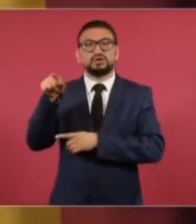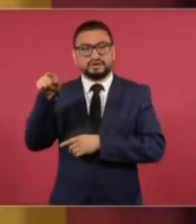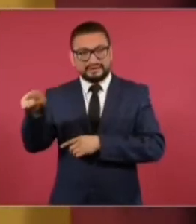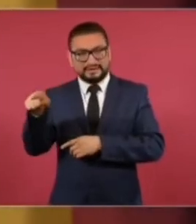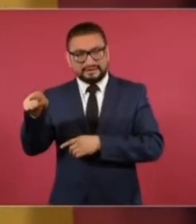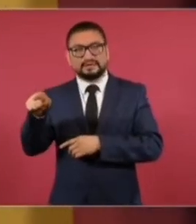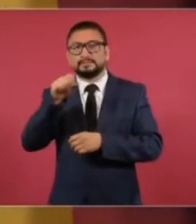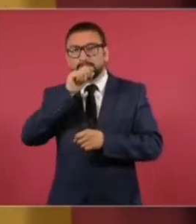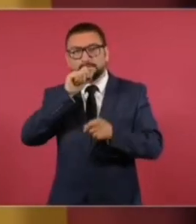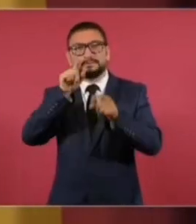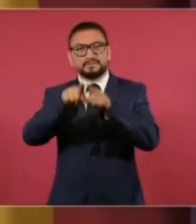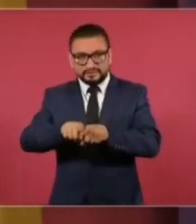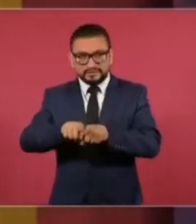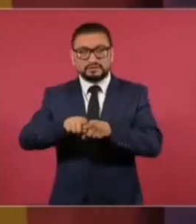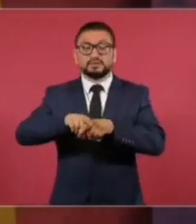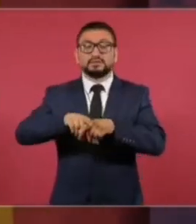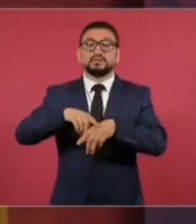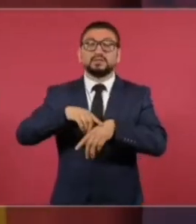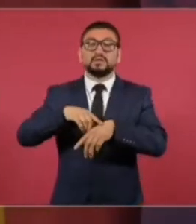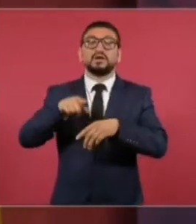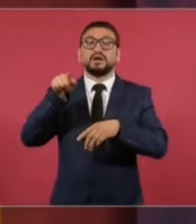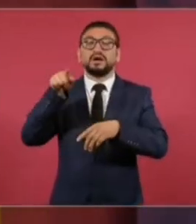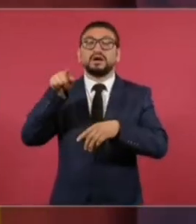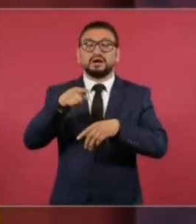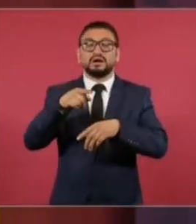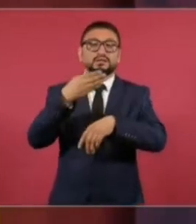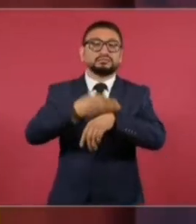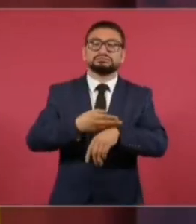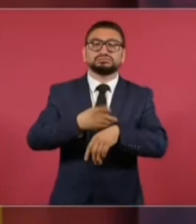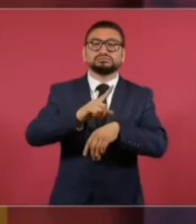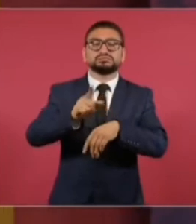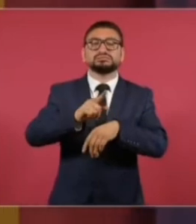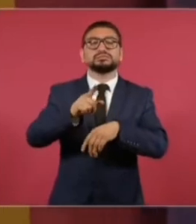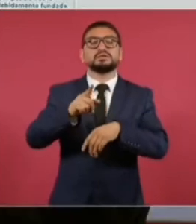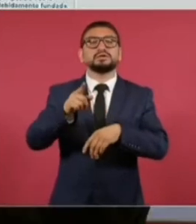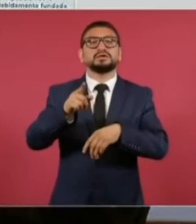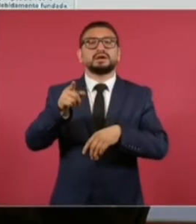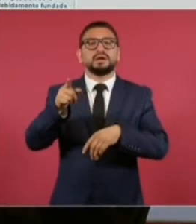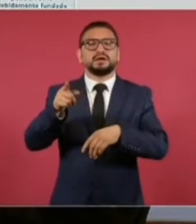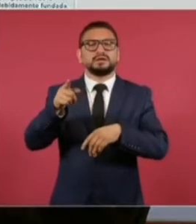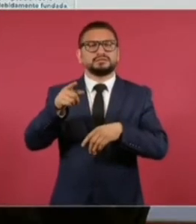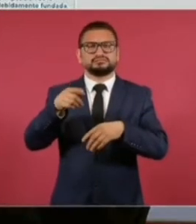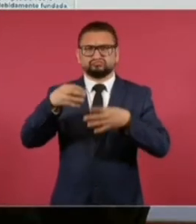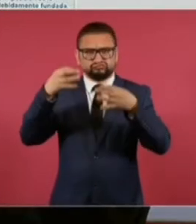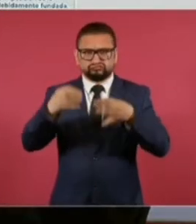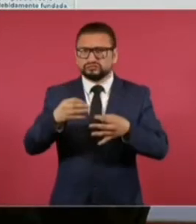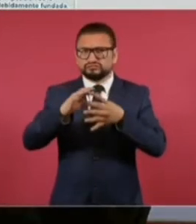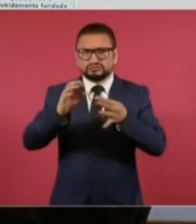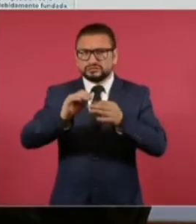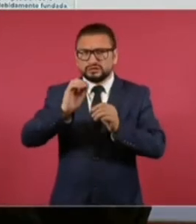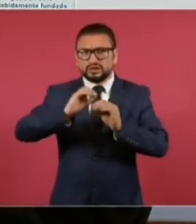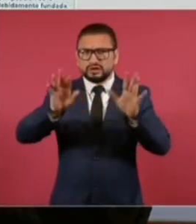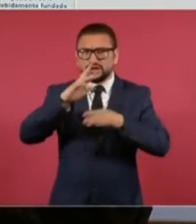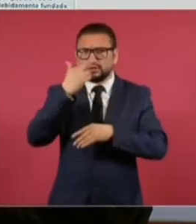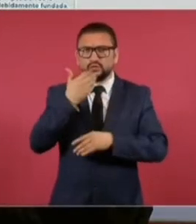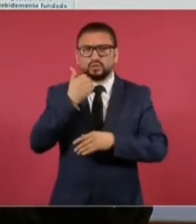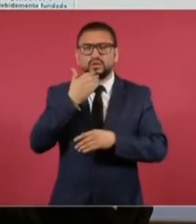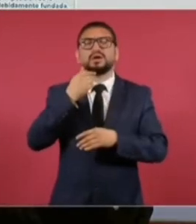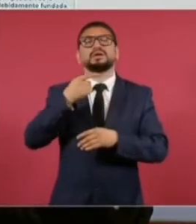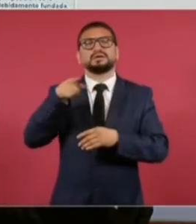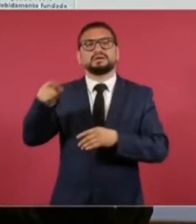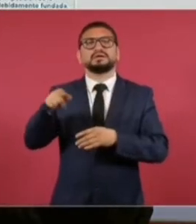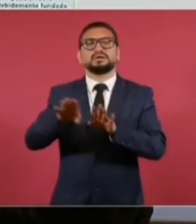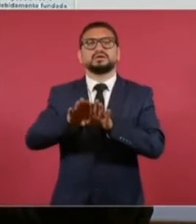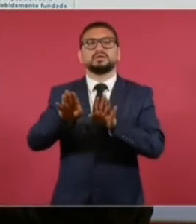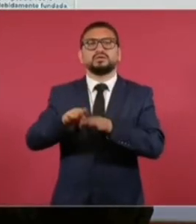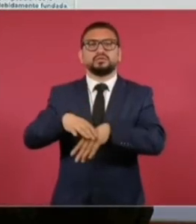quien le hacen un cambio de medida cautelar que no estaba debidamente fundada y le dan